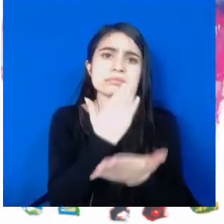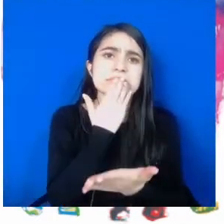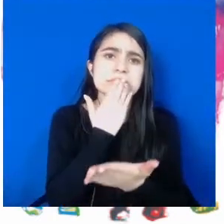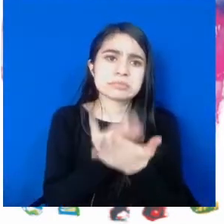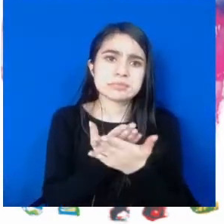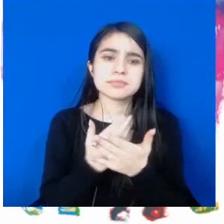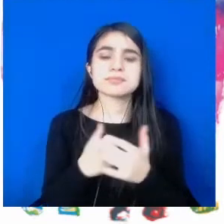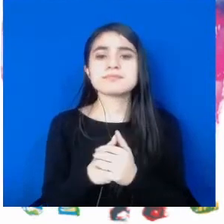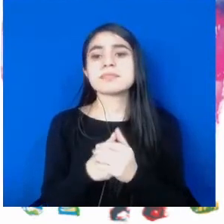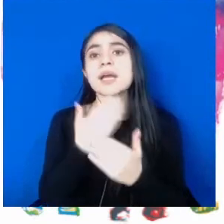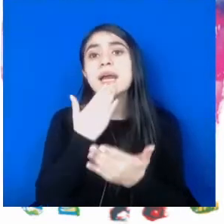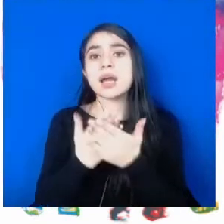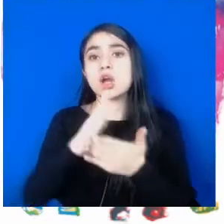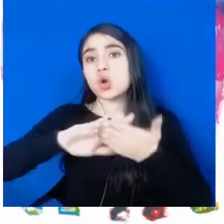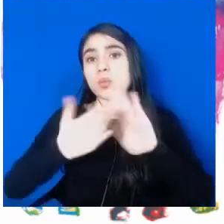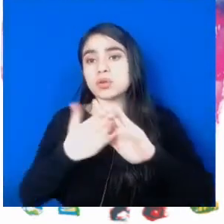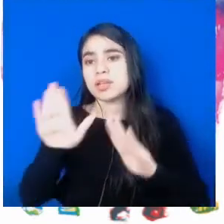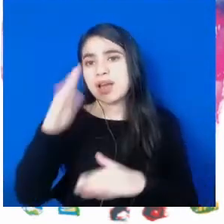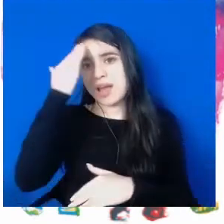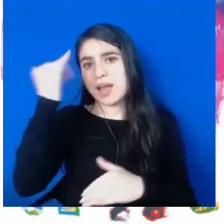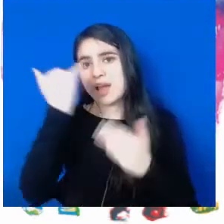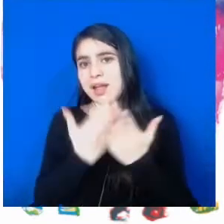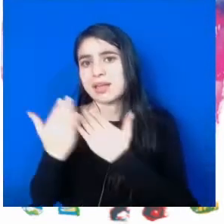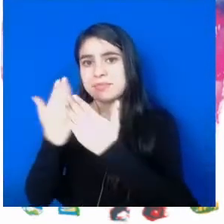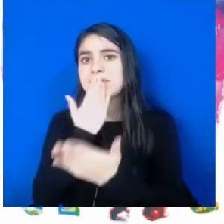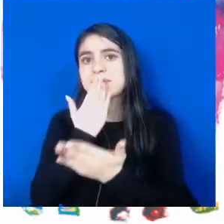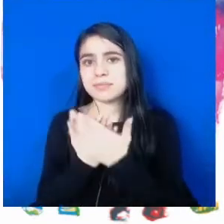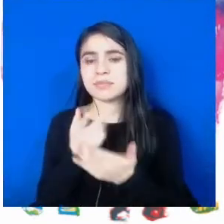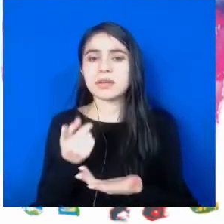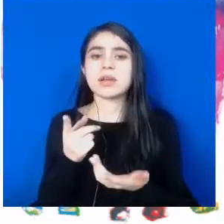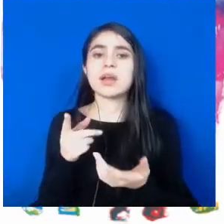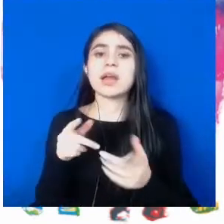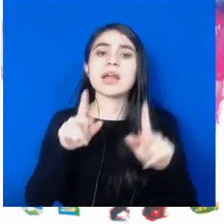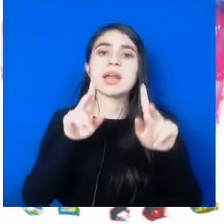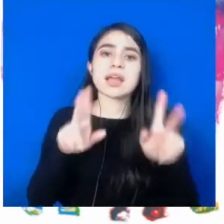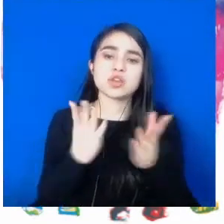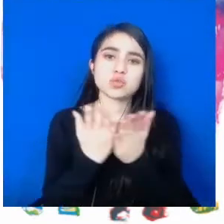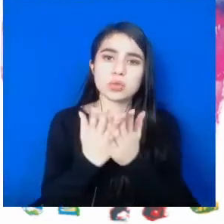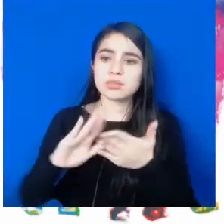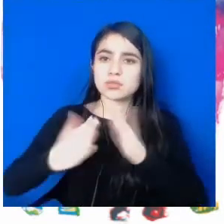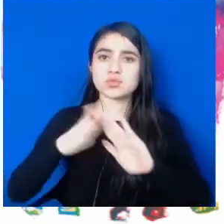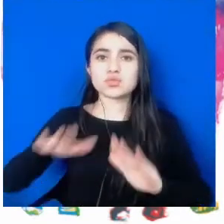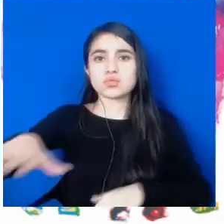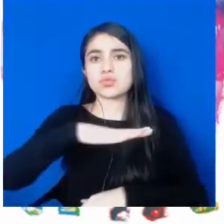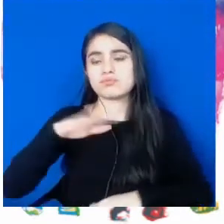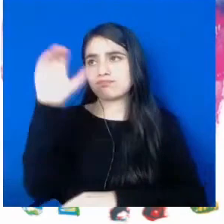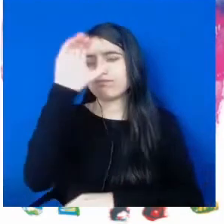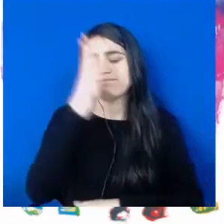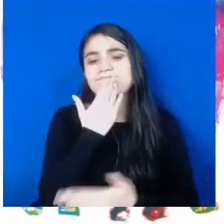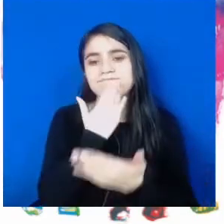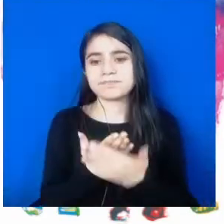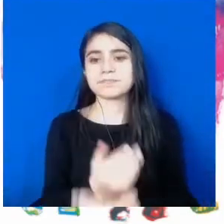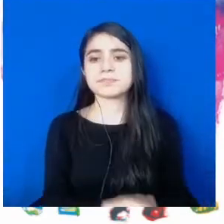Gracias a toda la comunidad académica, gracias a toda la comunidad educativa de nuestra queridísima nación.